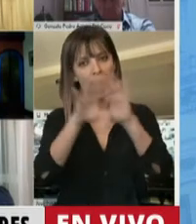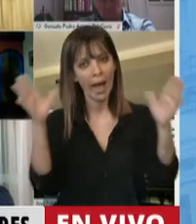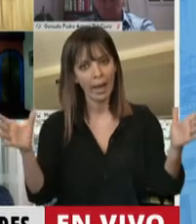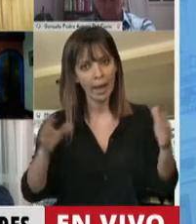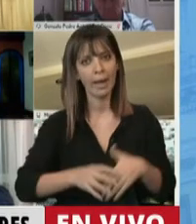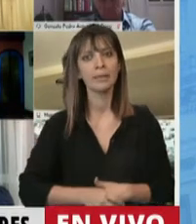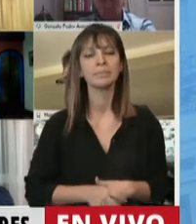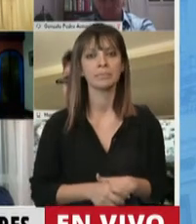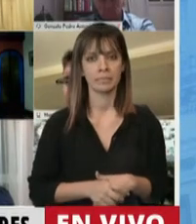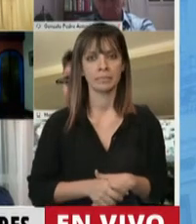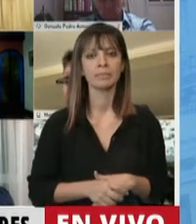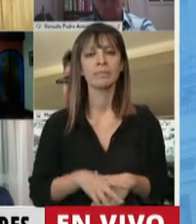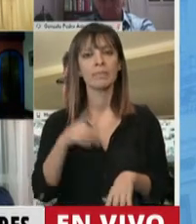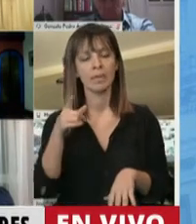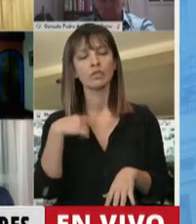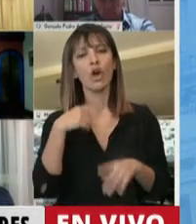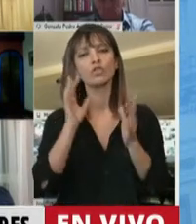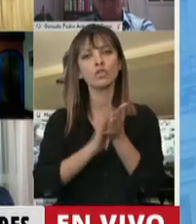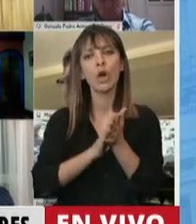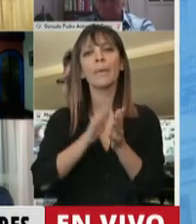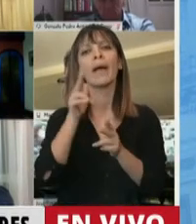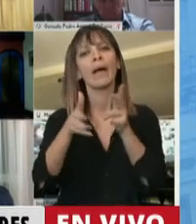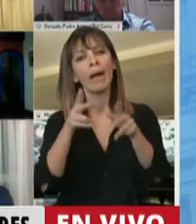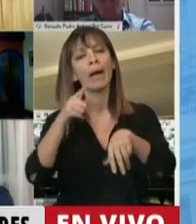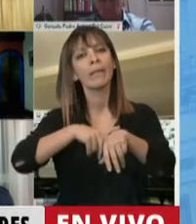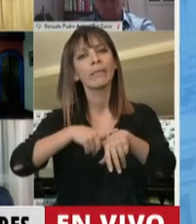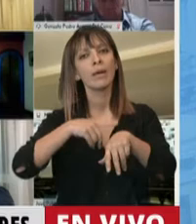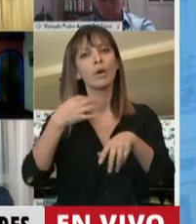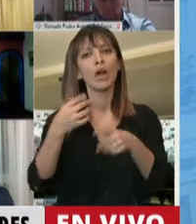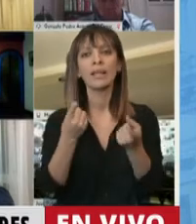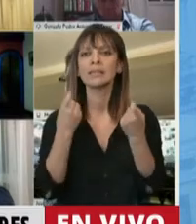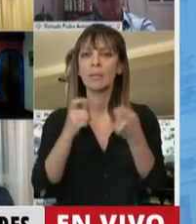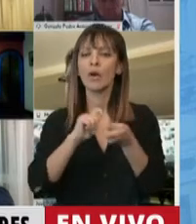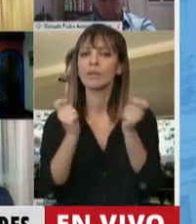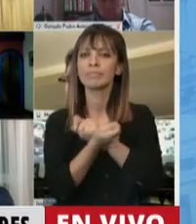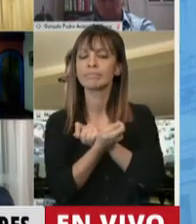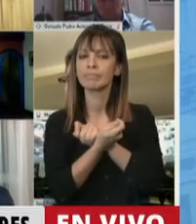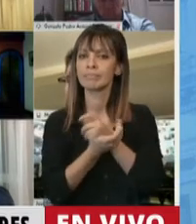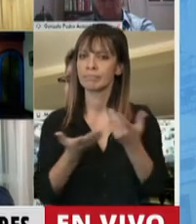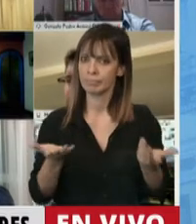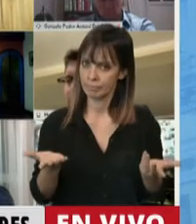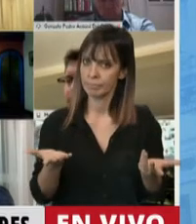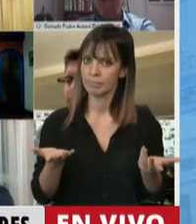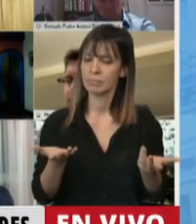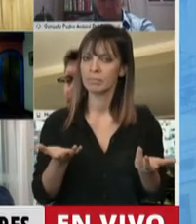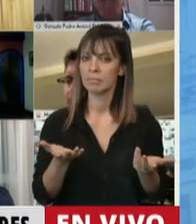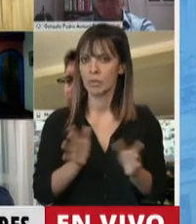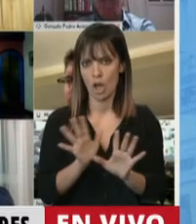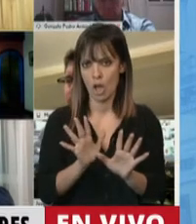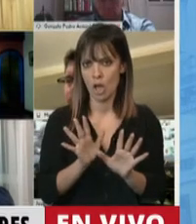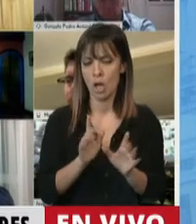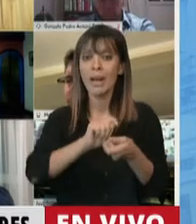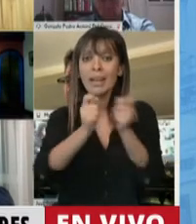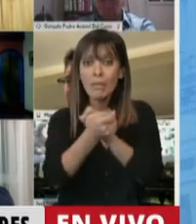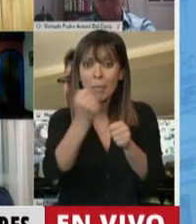que, dado los tiempos que vienen, es necesario avanzar con una reforma laboral. No, de ninguna manera. La